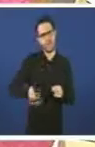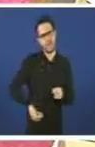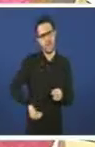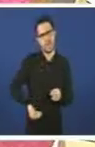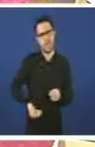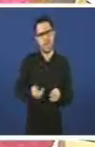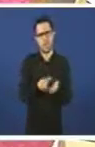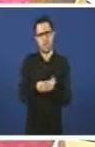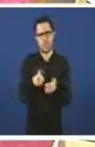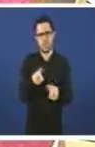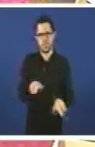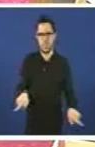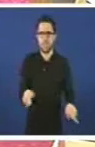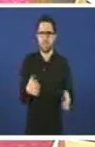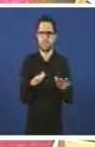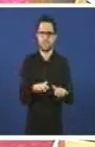Gracias, señor Bomonde.